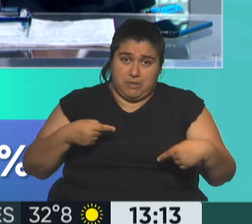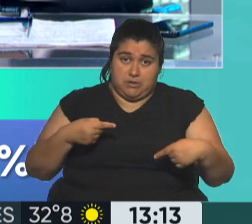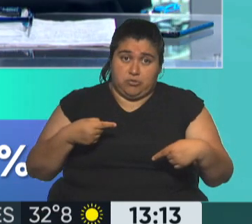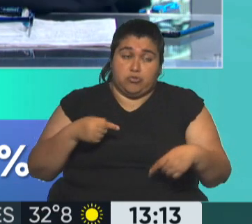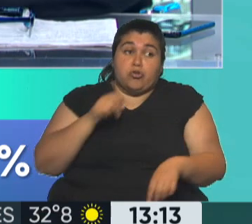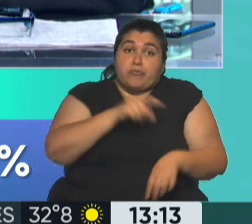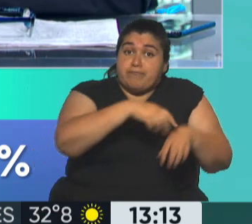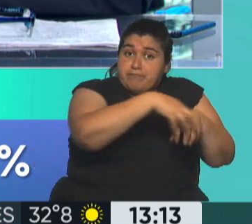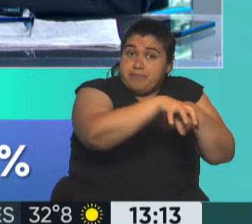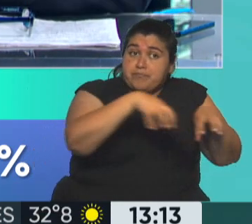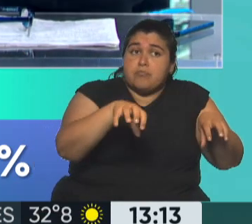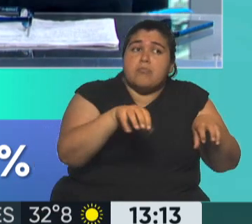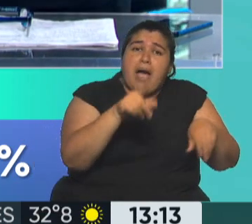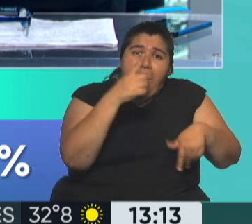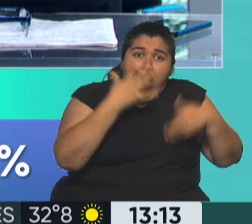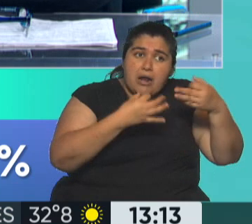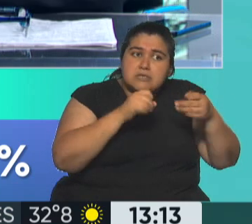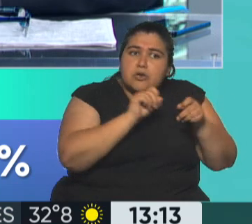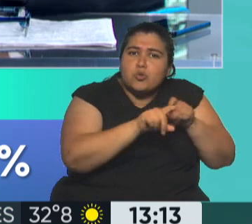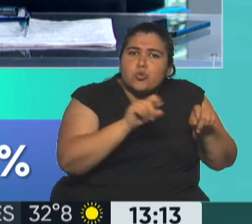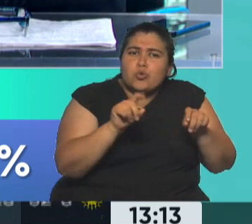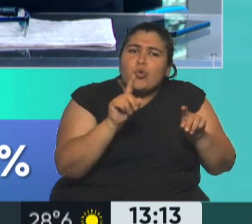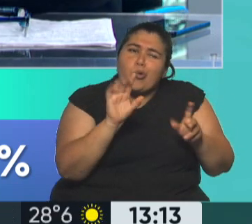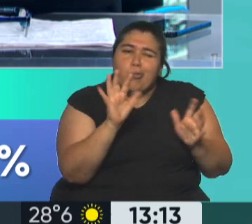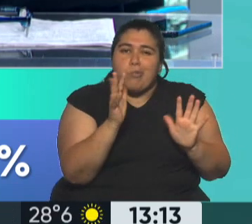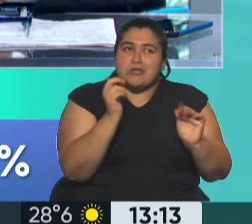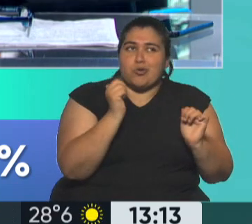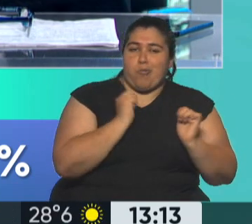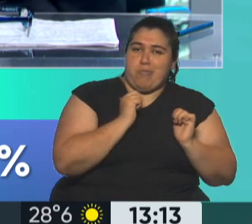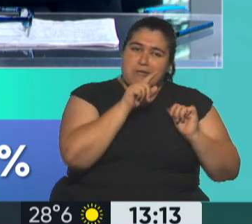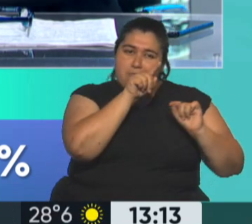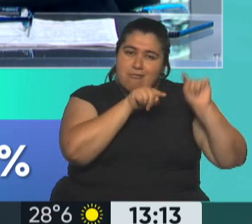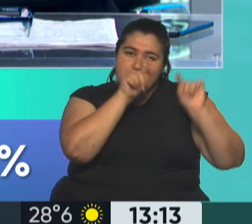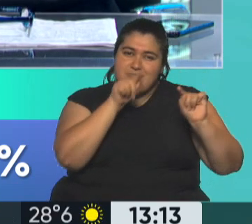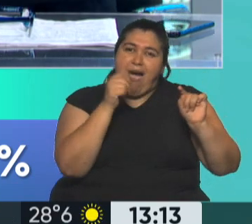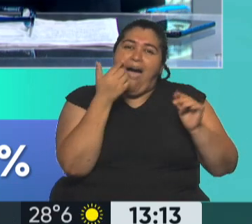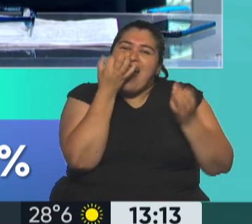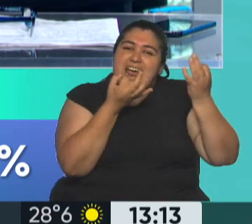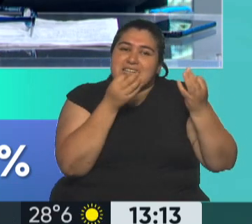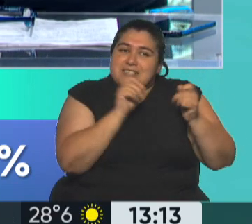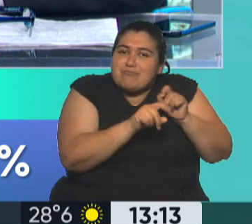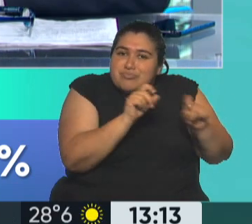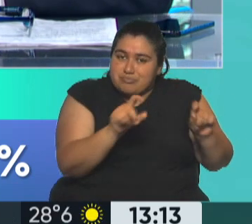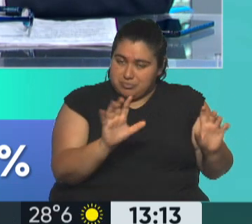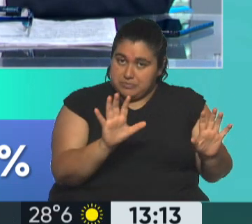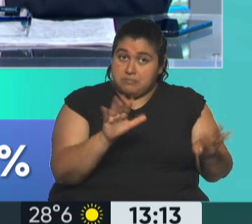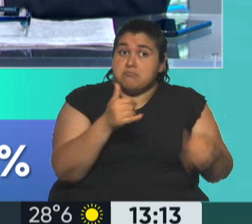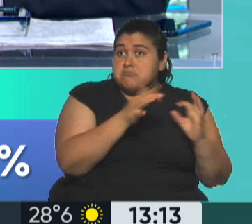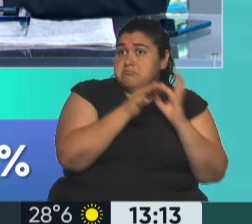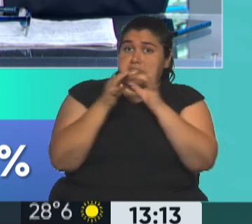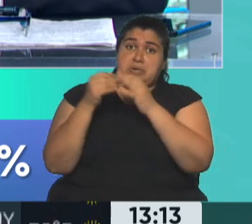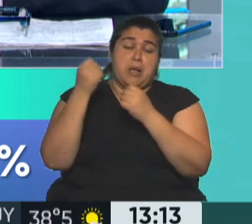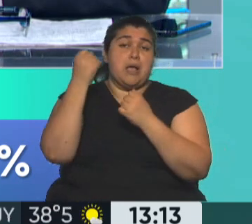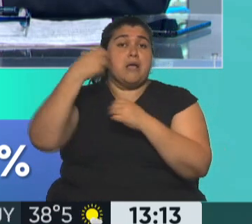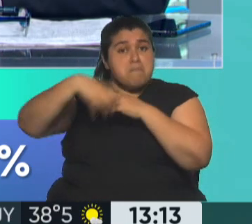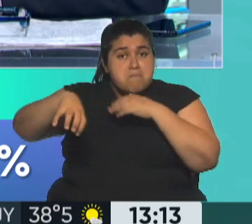van marcando sus propias proyecciones. Exacto. Que además en este caso coinciden con la del Ministerio de Economía. Sí. Porque recordemos que ahora también el